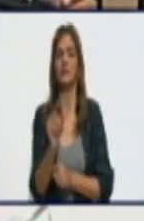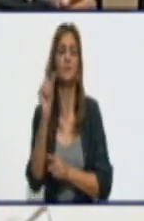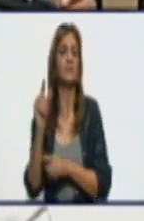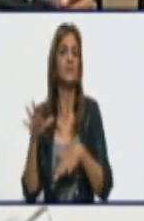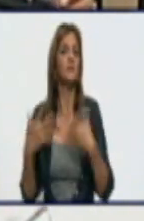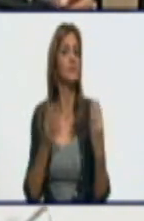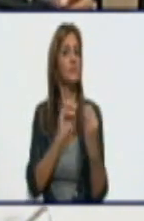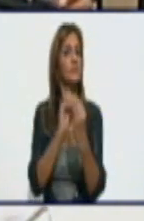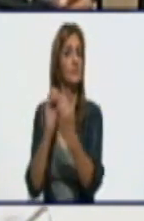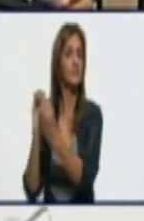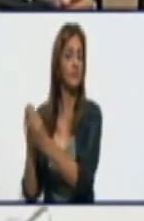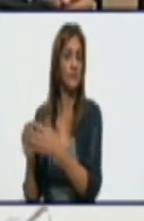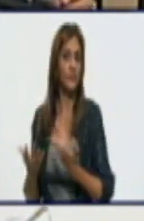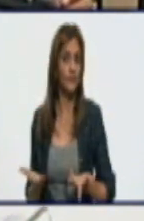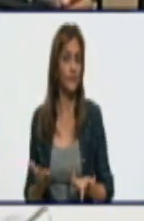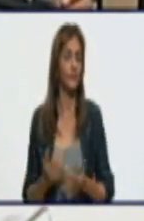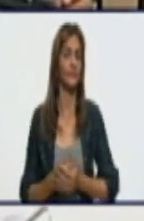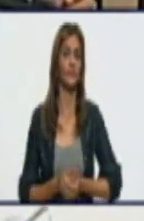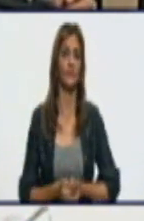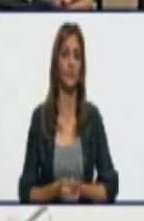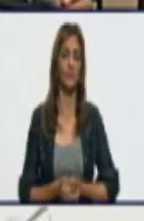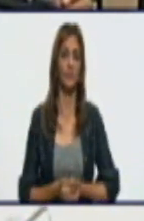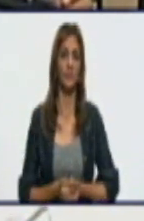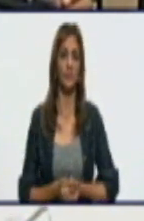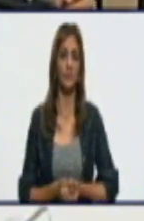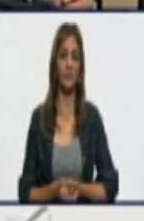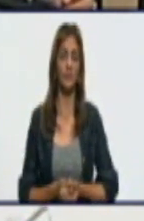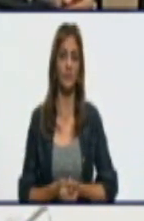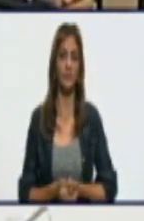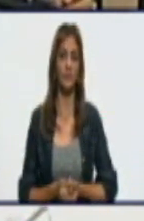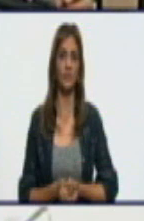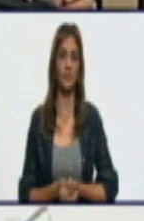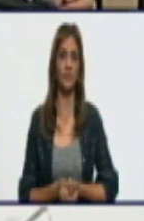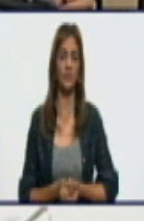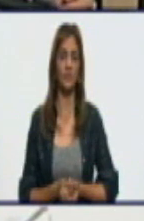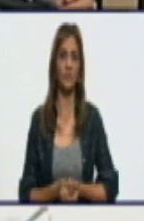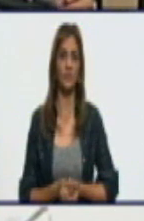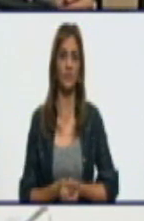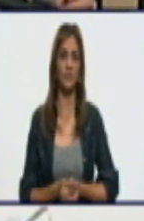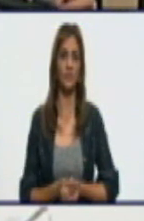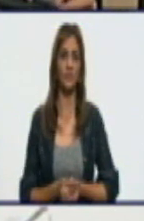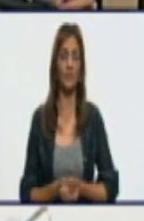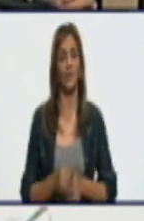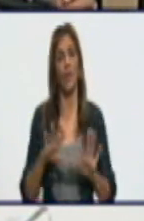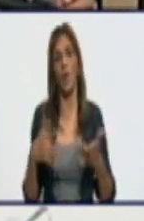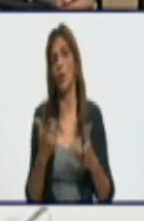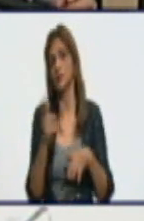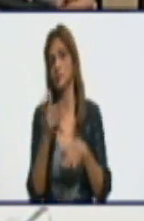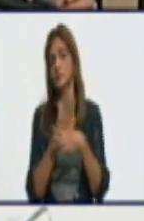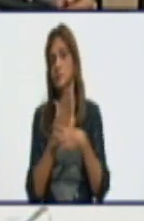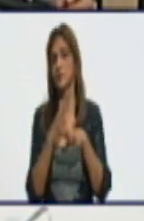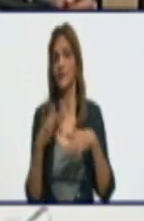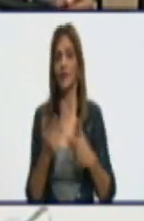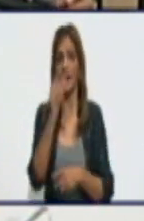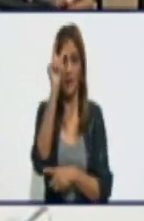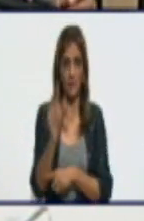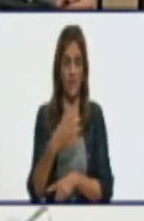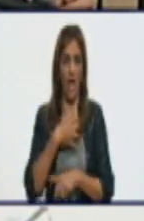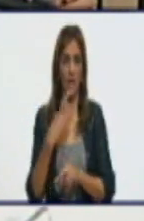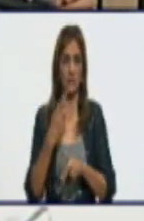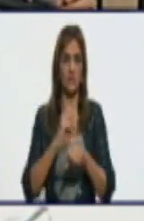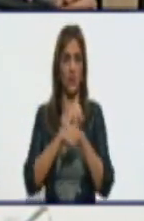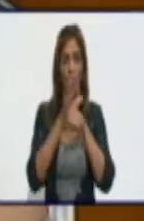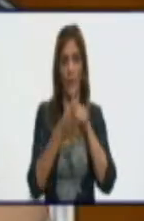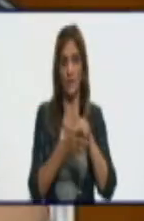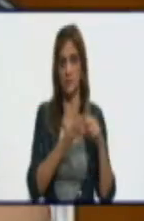es negativo porque lo que debería predominar sería el contacto, o que el confirmado salga a punto de partida del contacto.